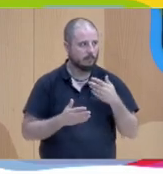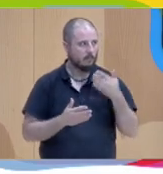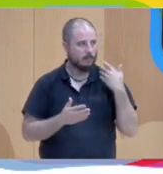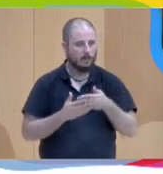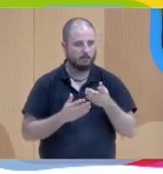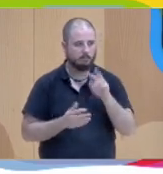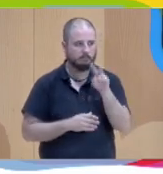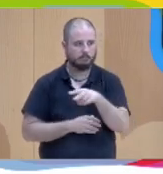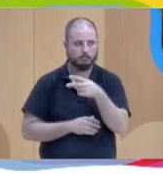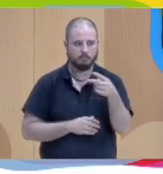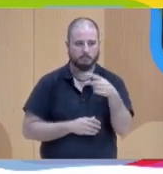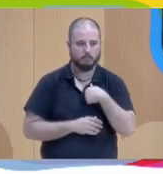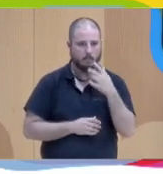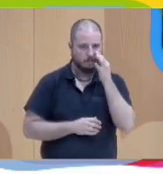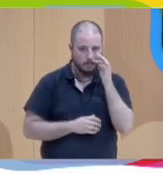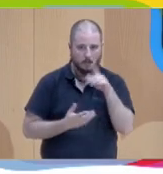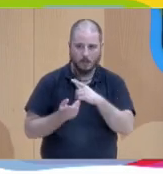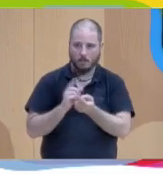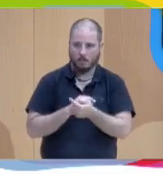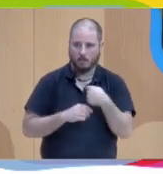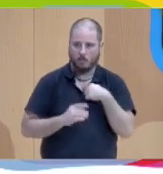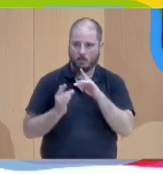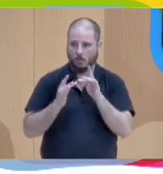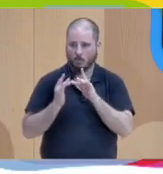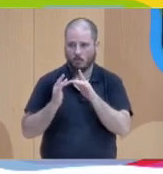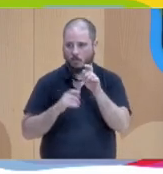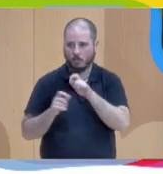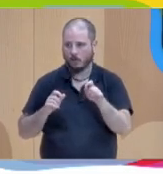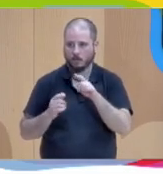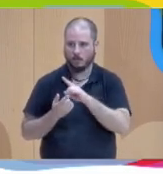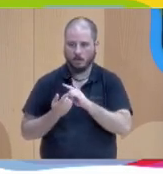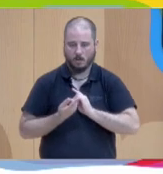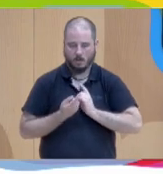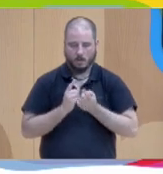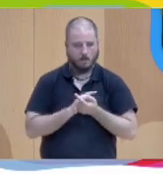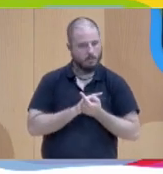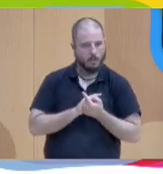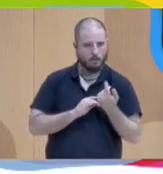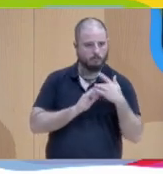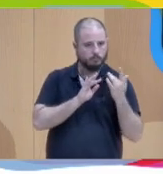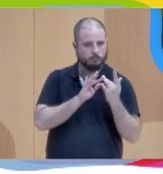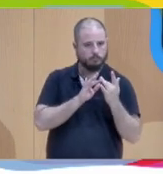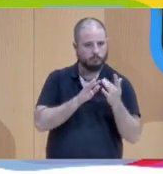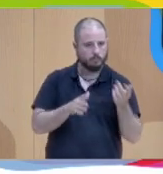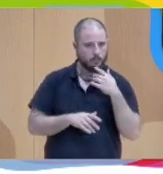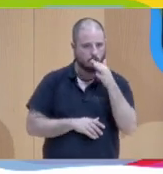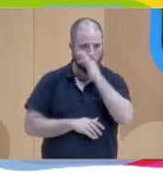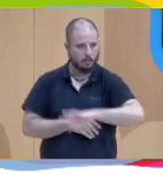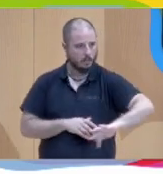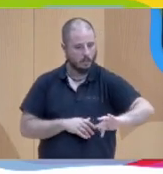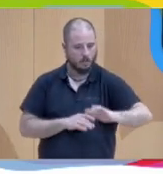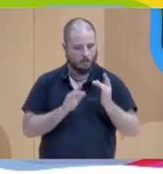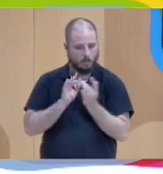llegado a cambiar realmente la forma en la que yo me relaciono con las personas, cómo me sitúo yo en relación a los chiquis en el aula, yo como